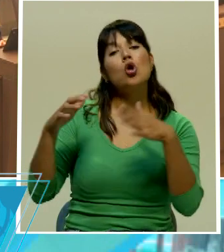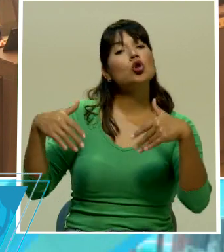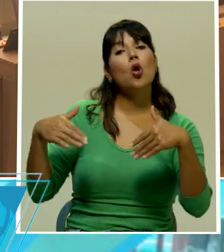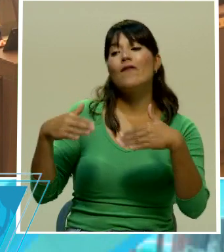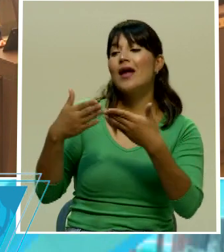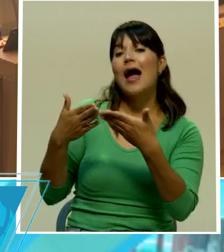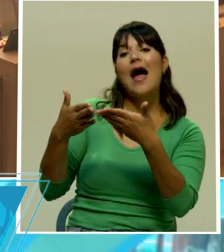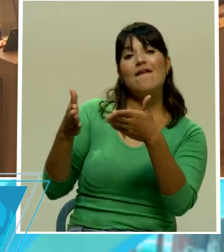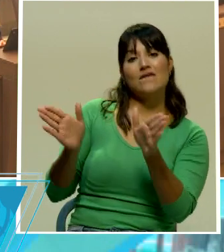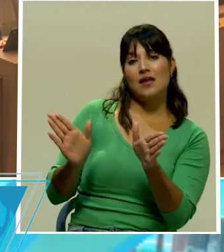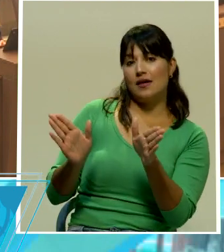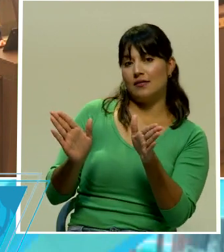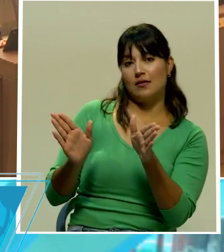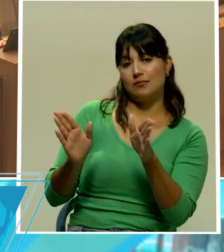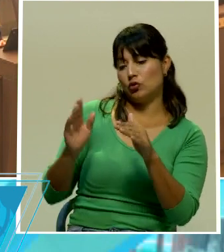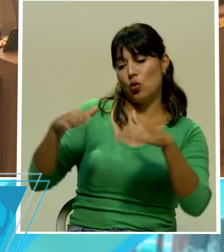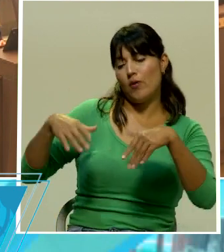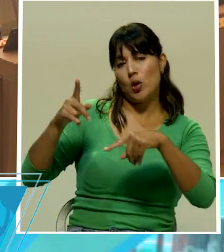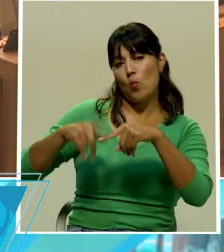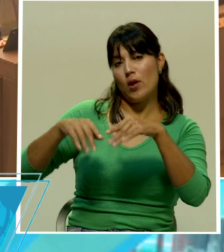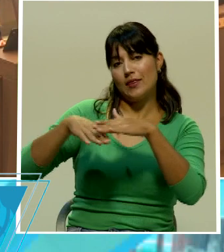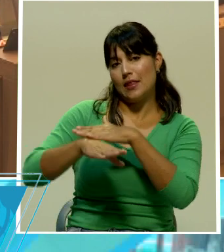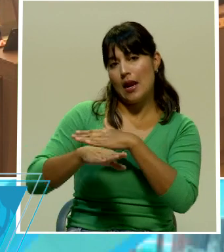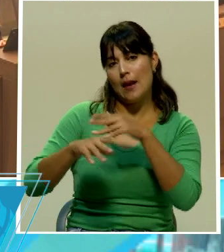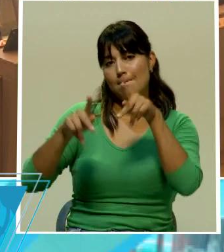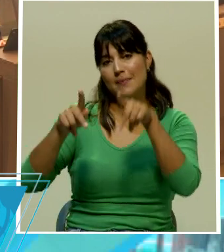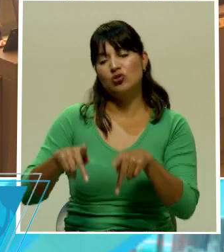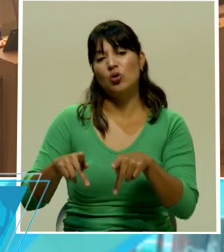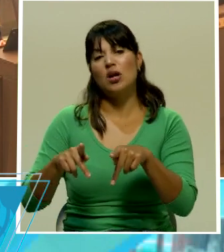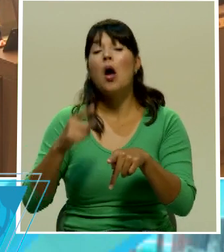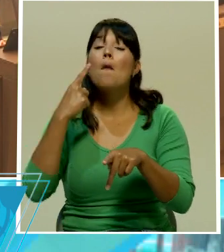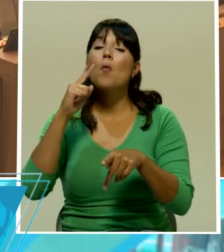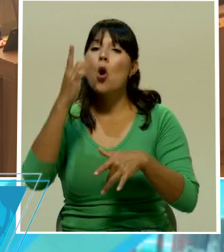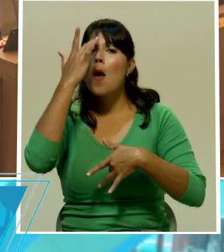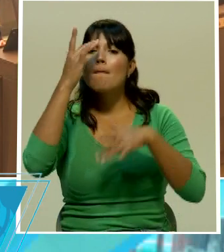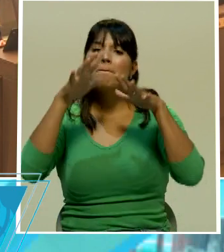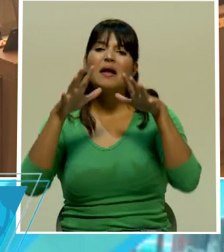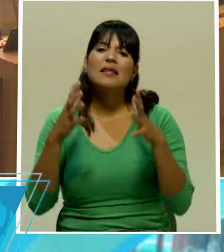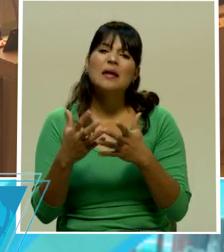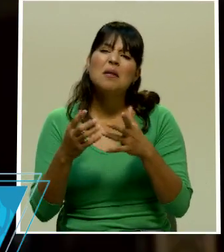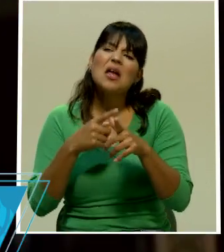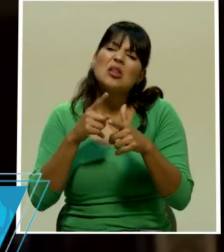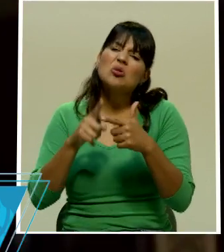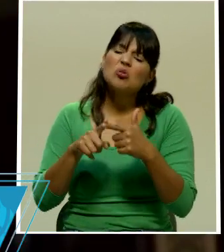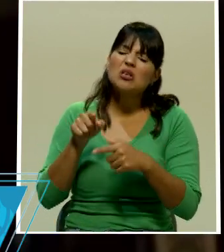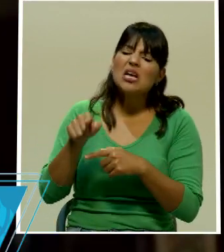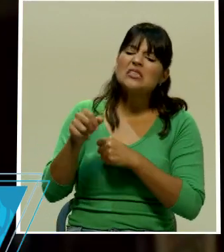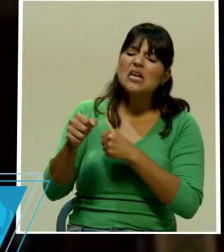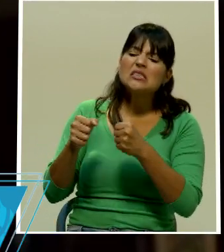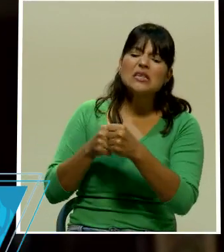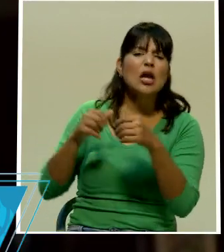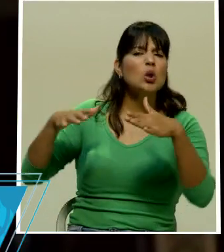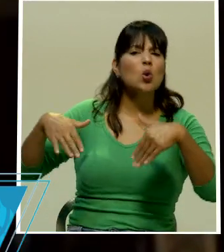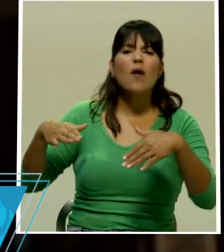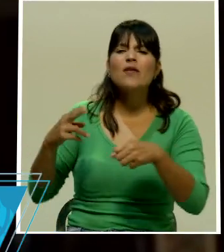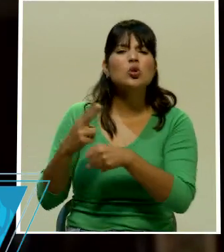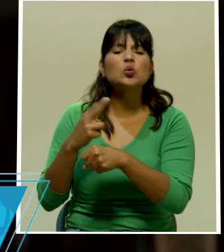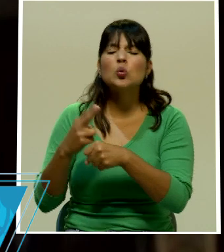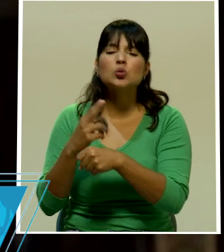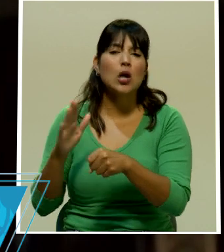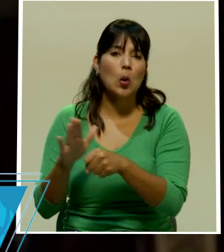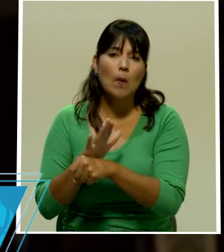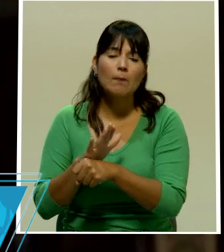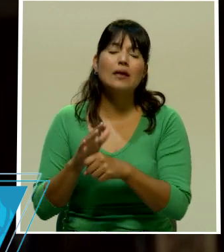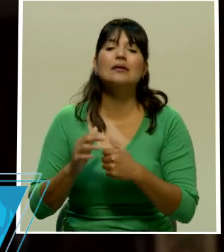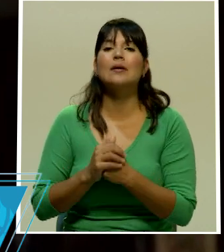producto de la pandemia entonces esas barras no están trabajando como deberían es una pena por supuesto porque también